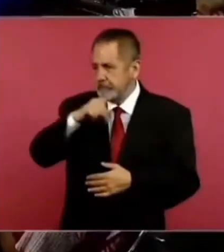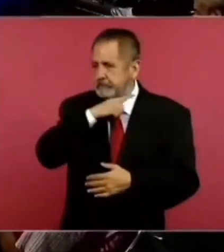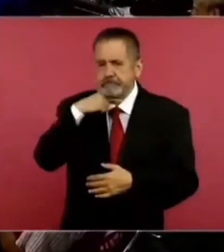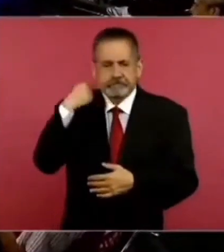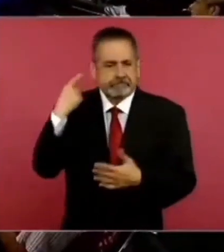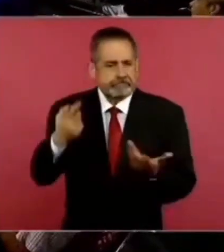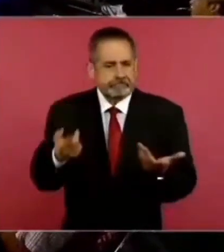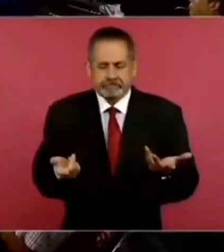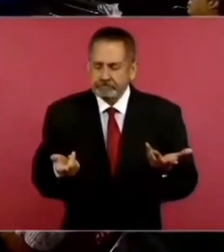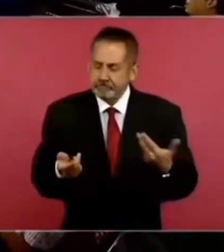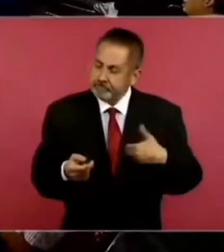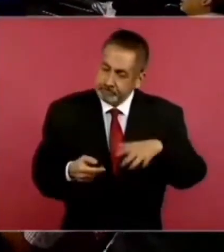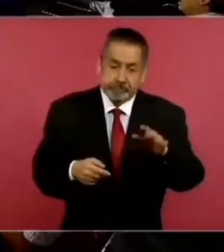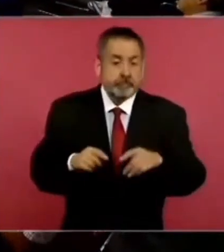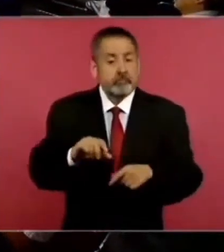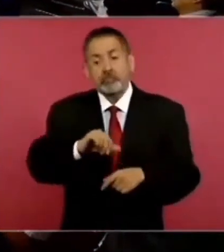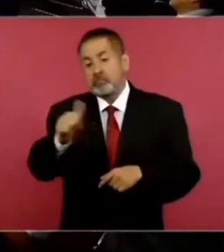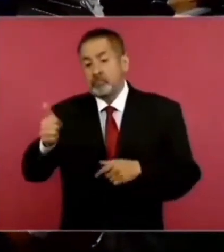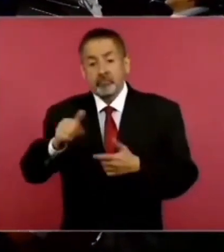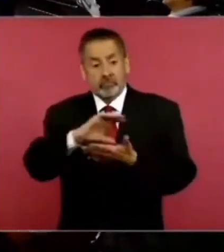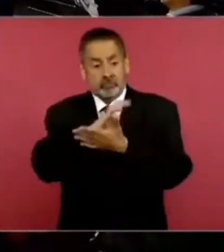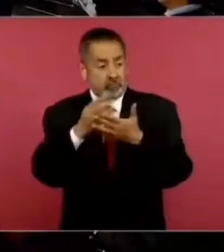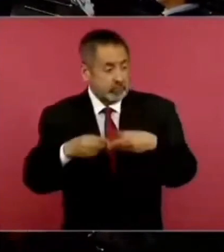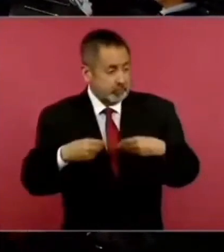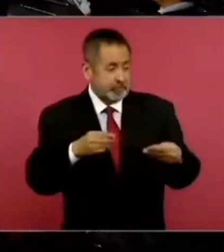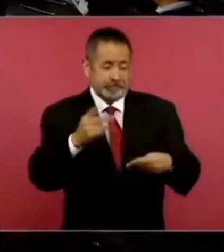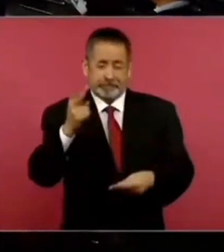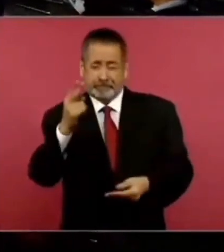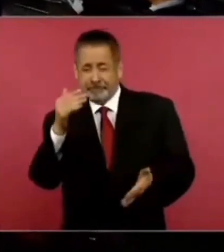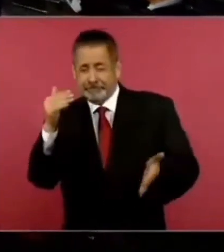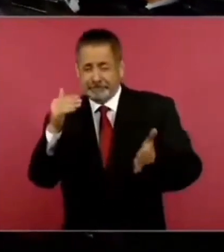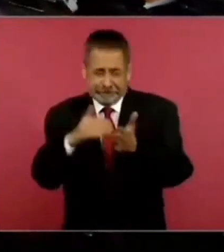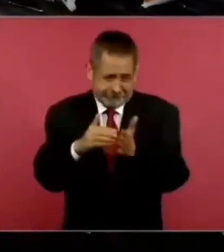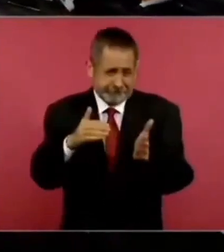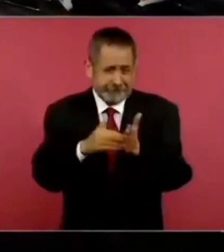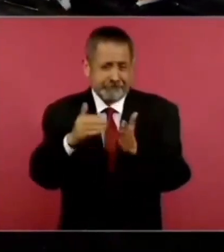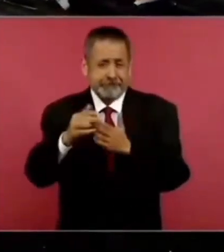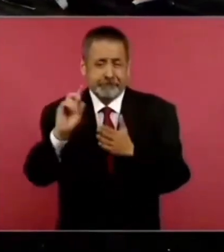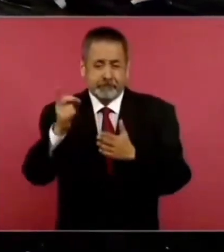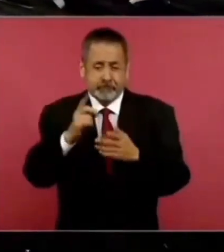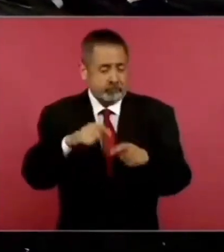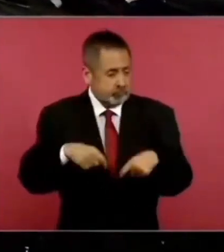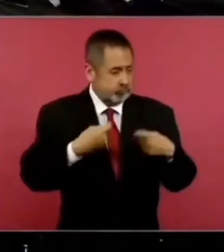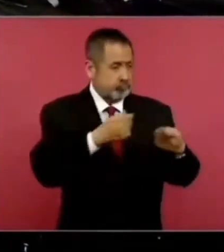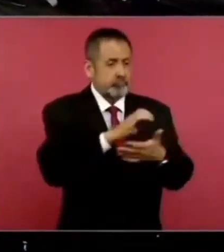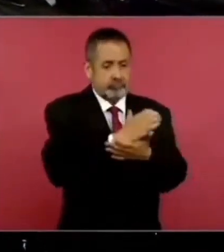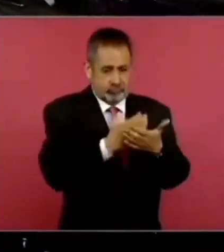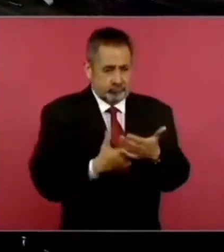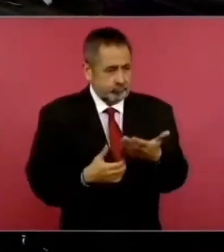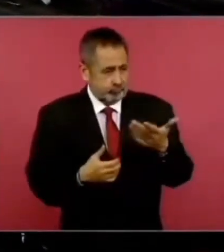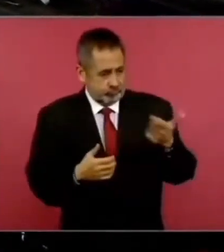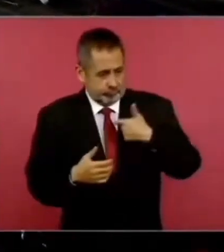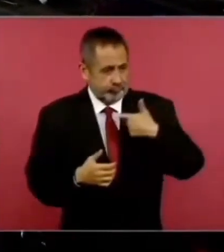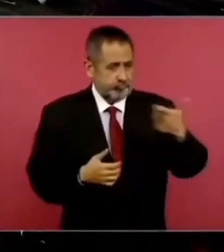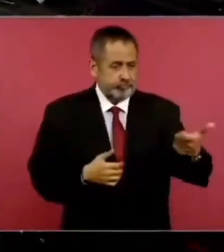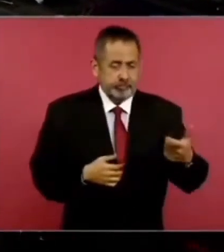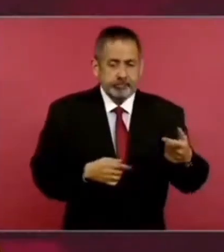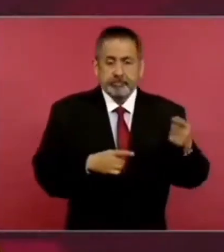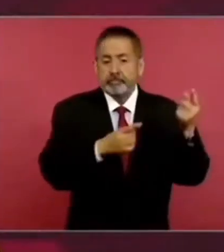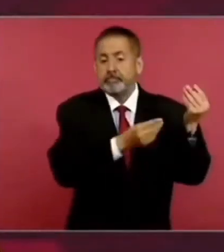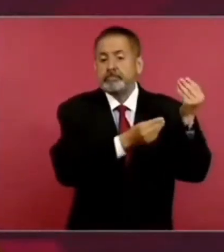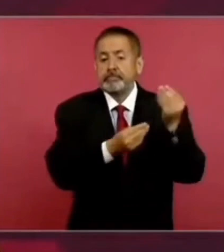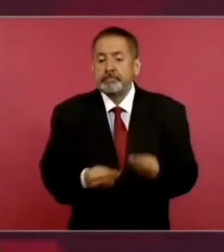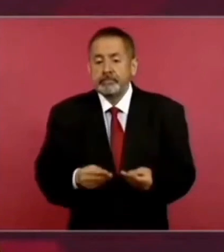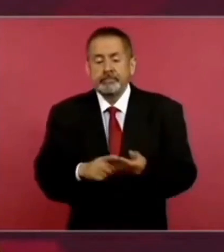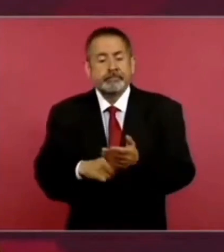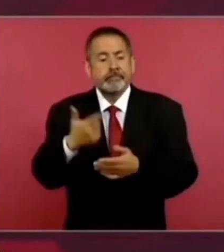dio otro contrato de 25 mil millones de dólares para que Repsol trajera gas de